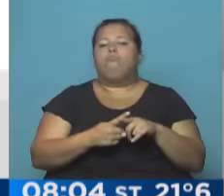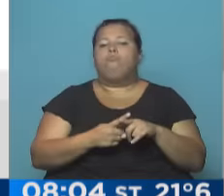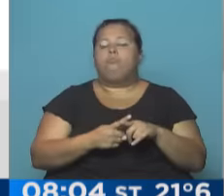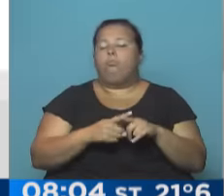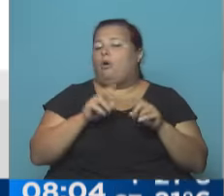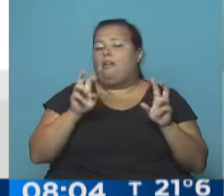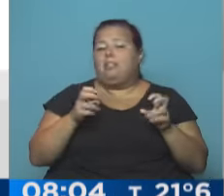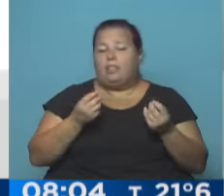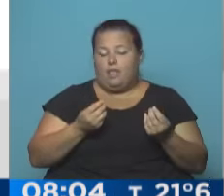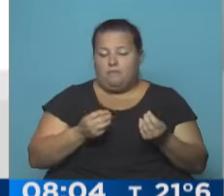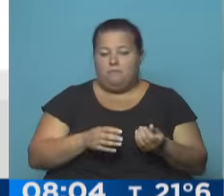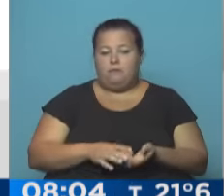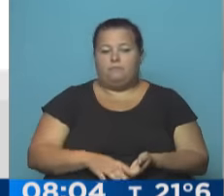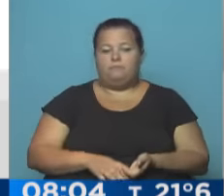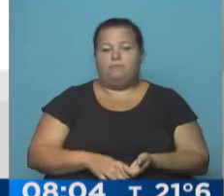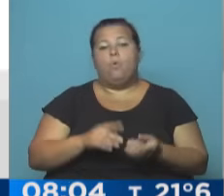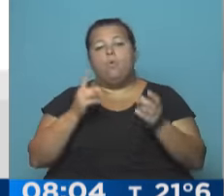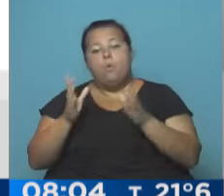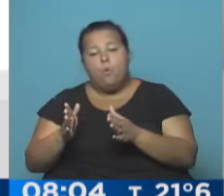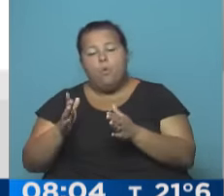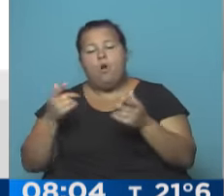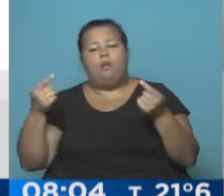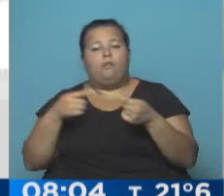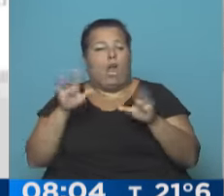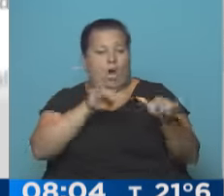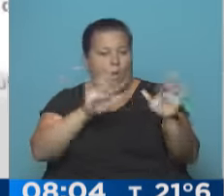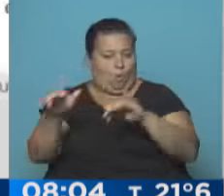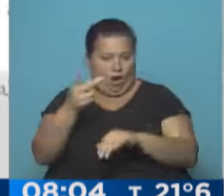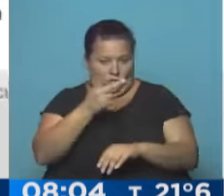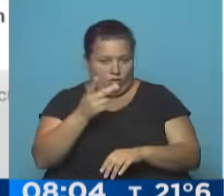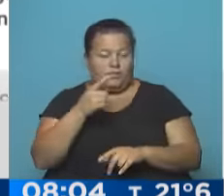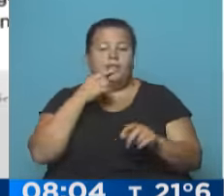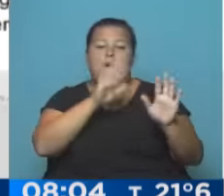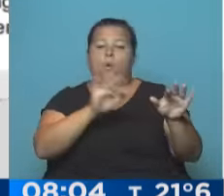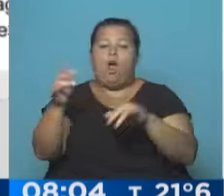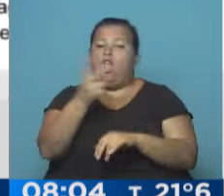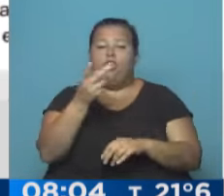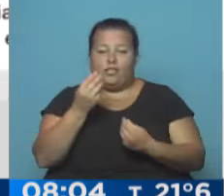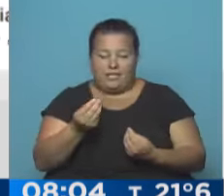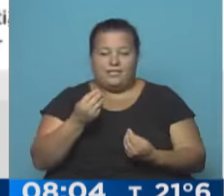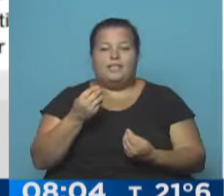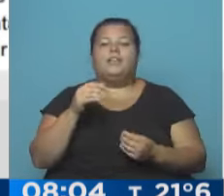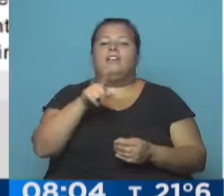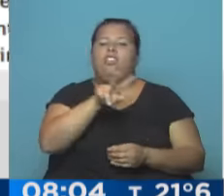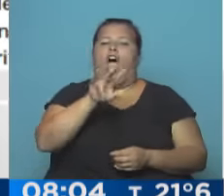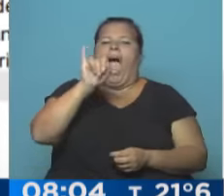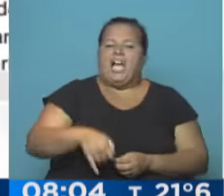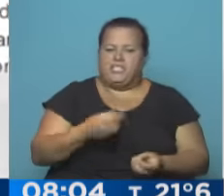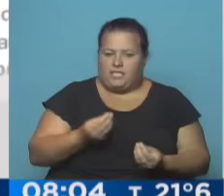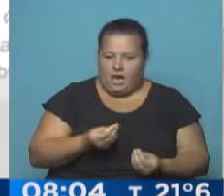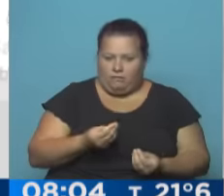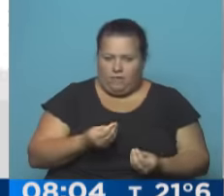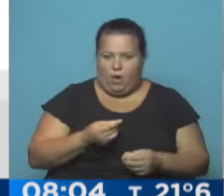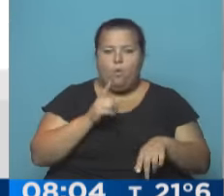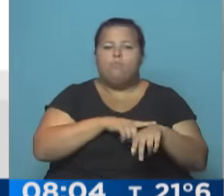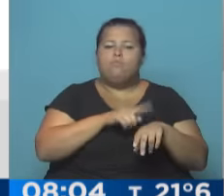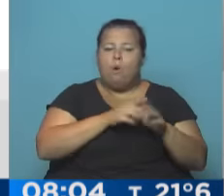son unas que son comunes a los dos. Las que son comunes a los dos es haber aceptado un